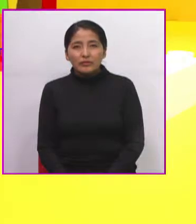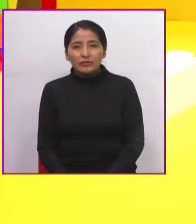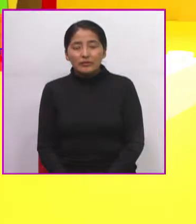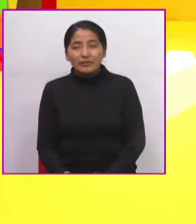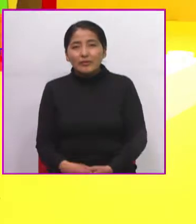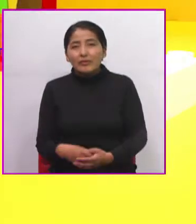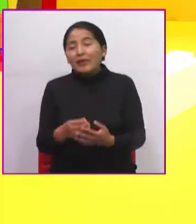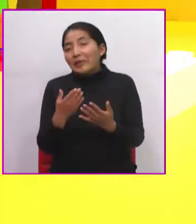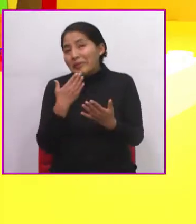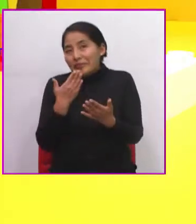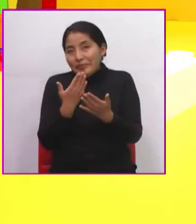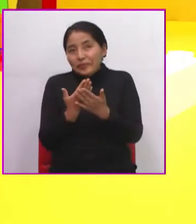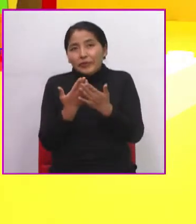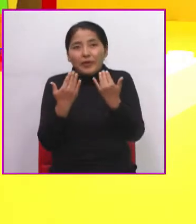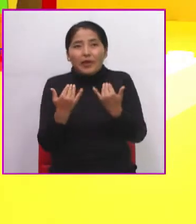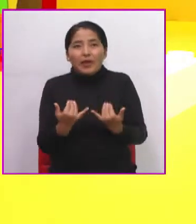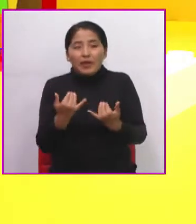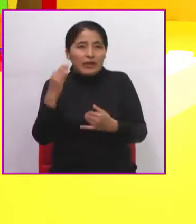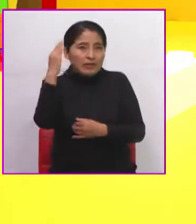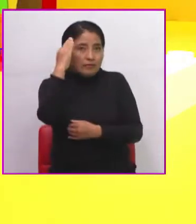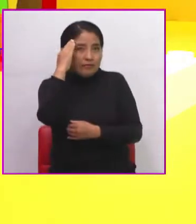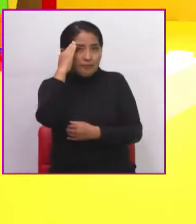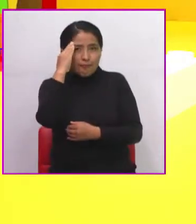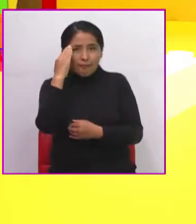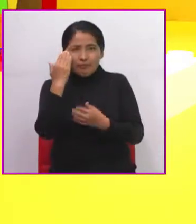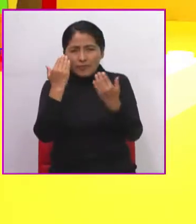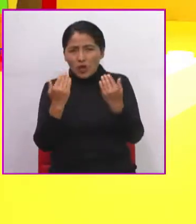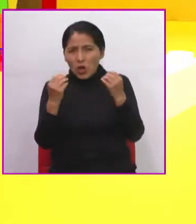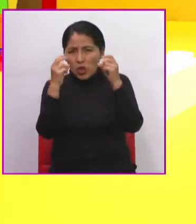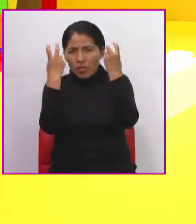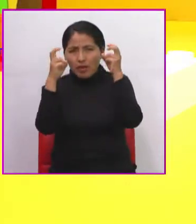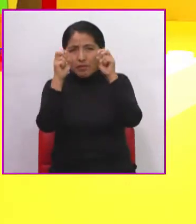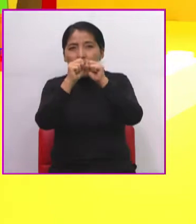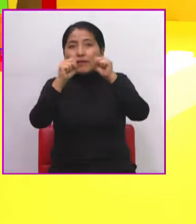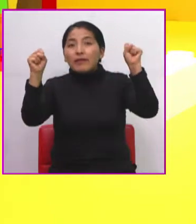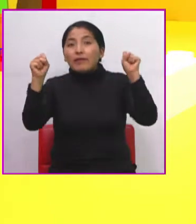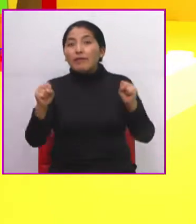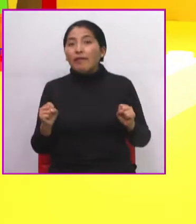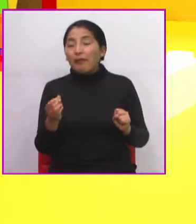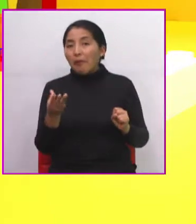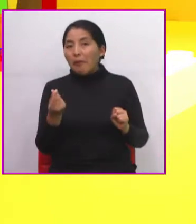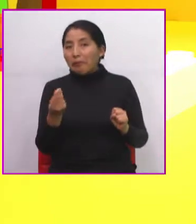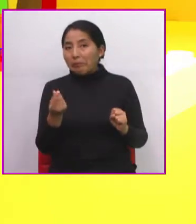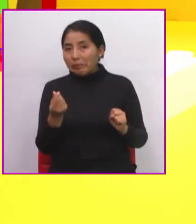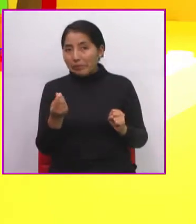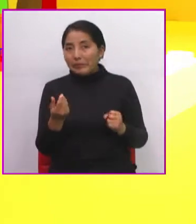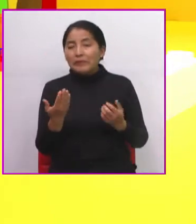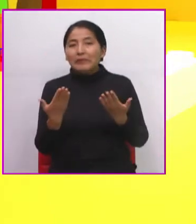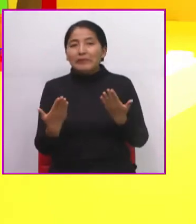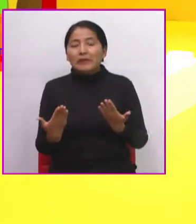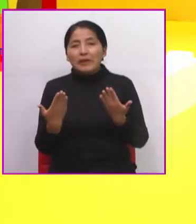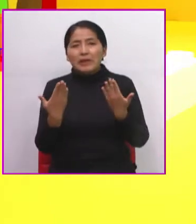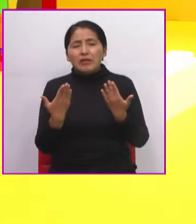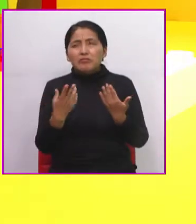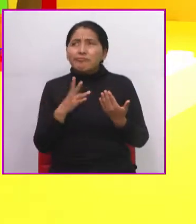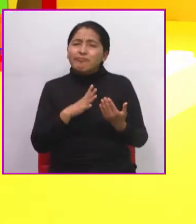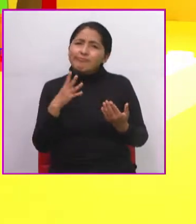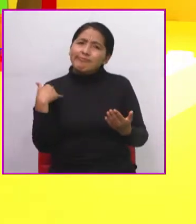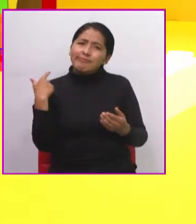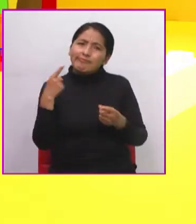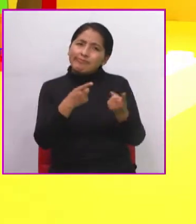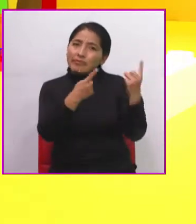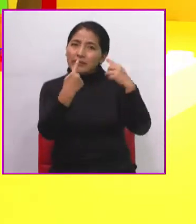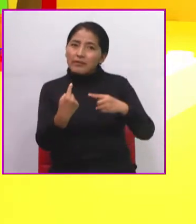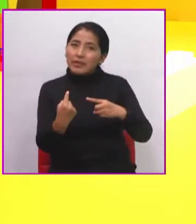Queridos niños, hoy día, como ustedes saben, estamos con el sistema monetario. Les comento que al venir acá al programa,